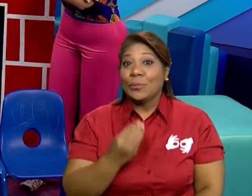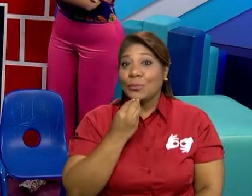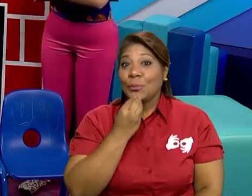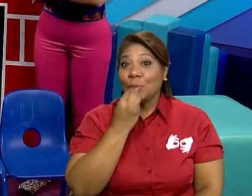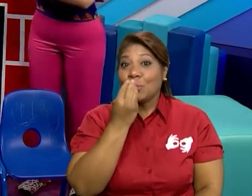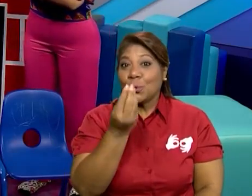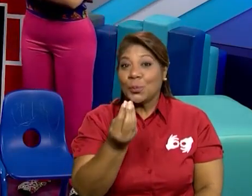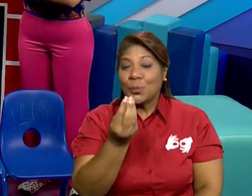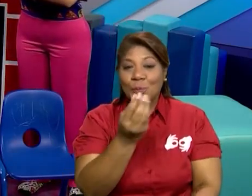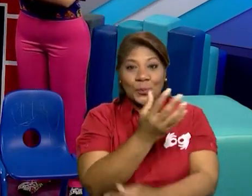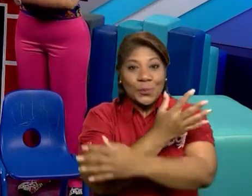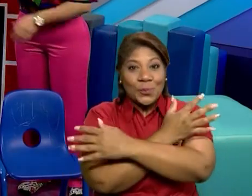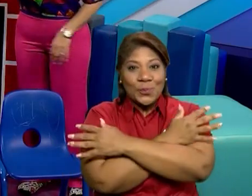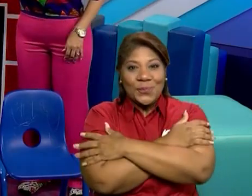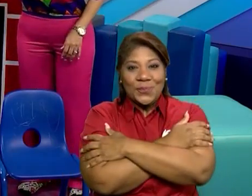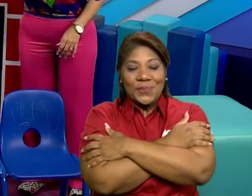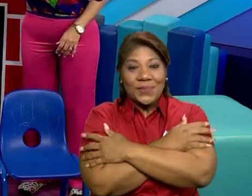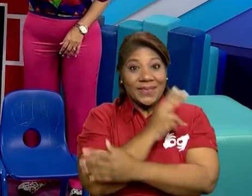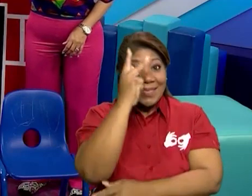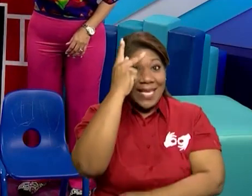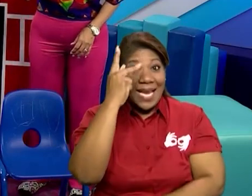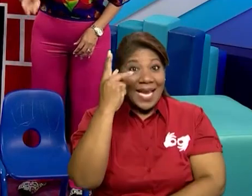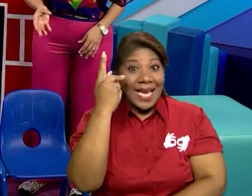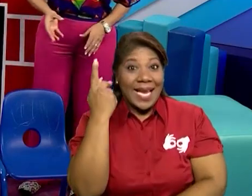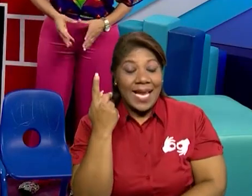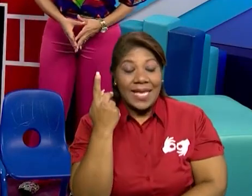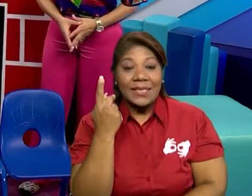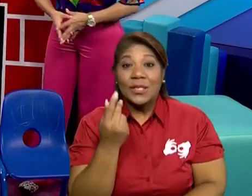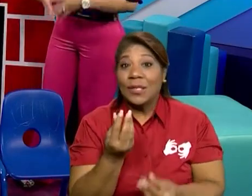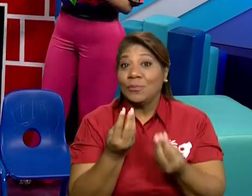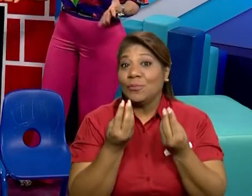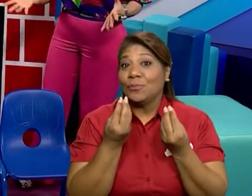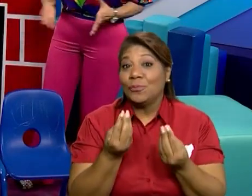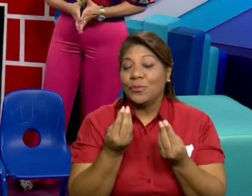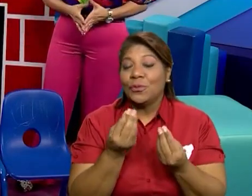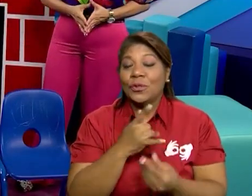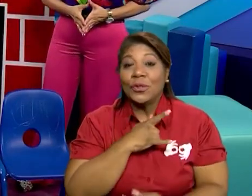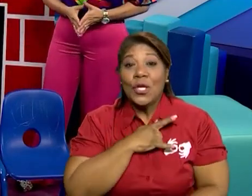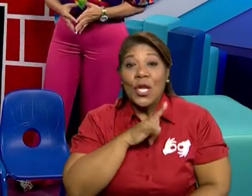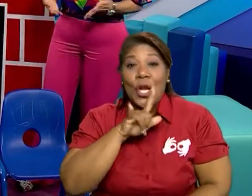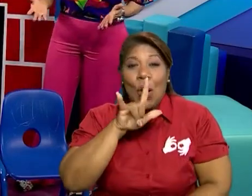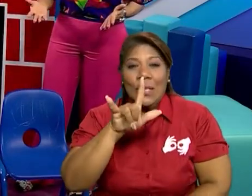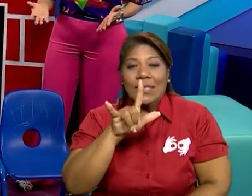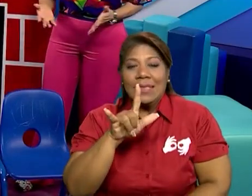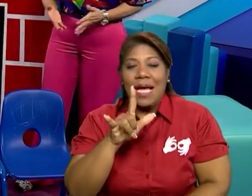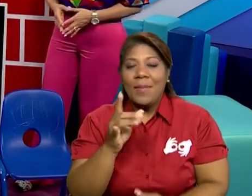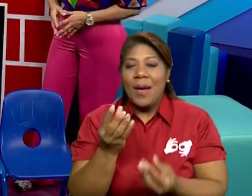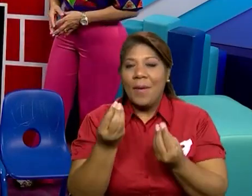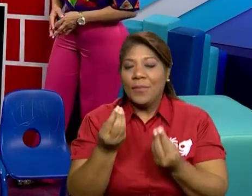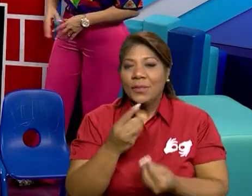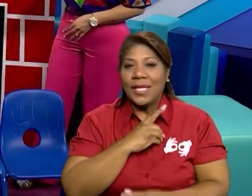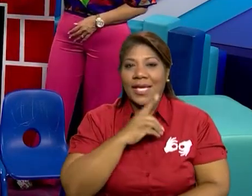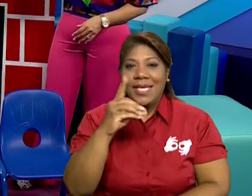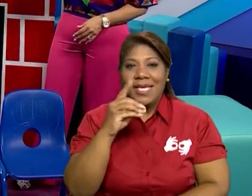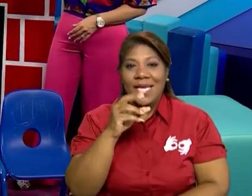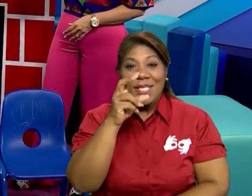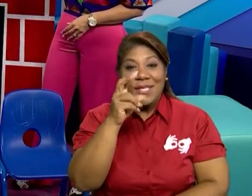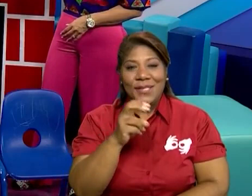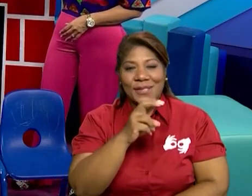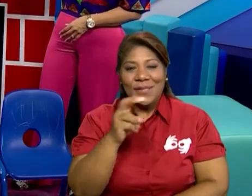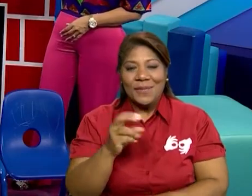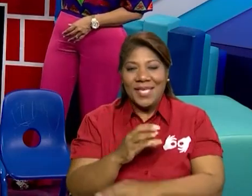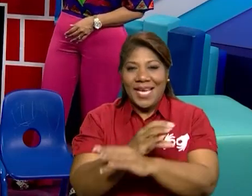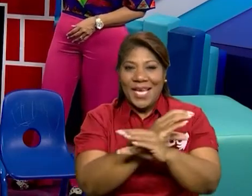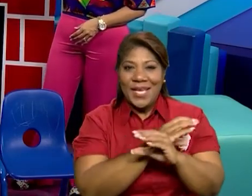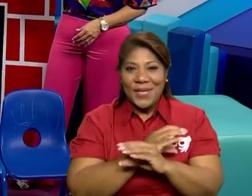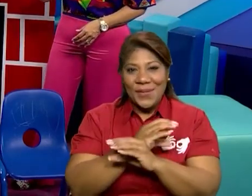fuerte, fuerte abrazo. Les mando un besito. Los amo un montón y que Dios me los cuide. Nos vemos hasta